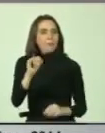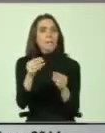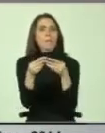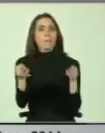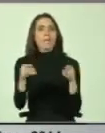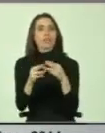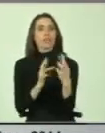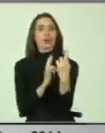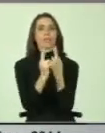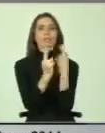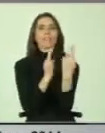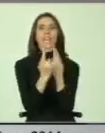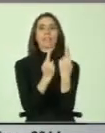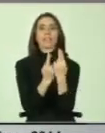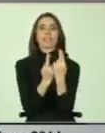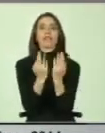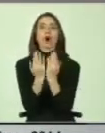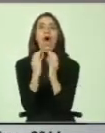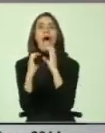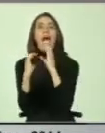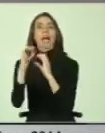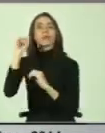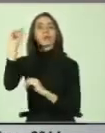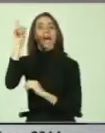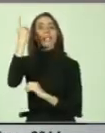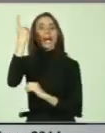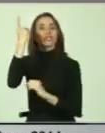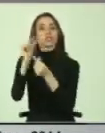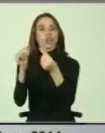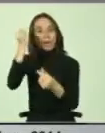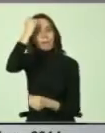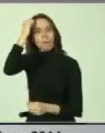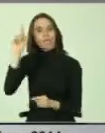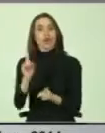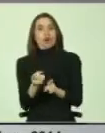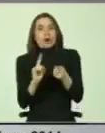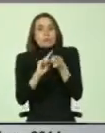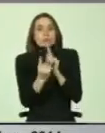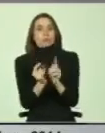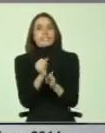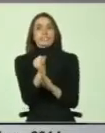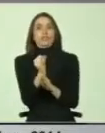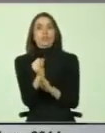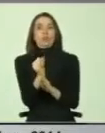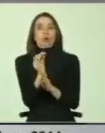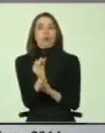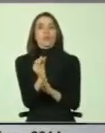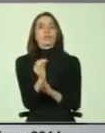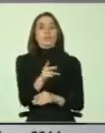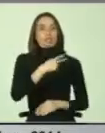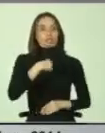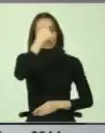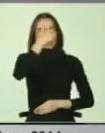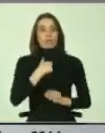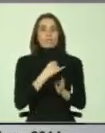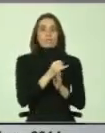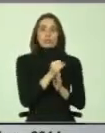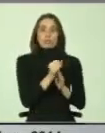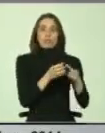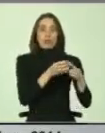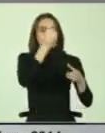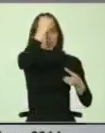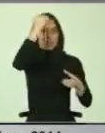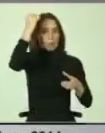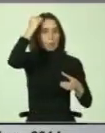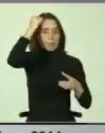metodología interactiva de la Academia Nacional de Bomberos, lo que los convierte en instructores habilitados para distintas áreas. O sea, los que somos instructores del Cuerpo de